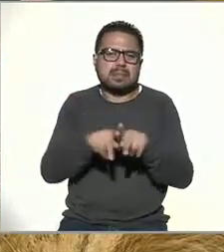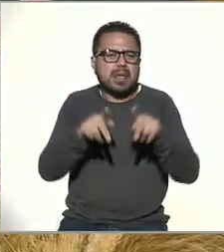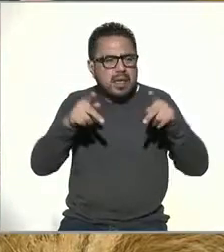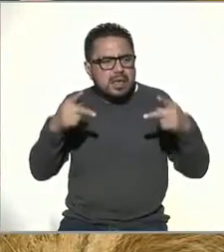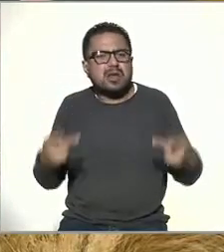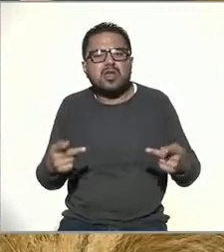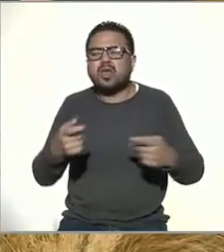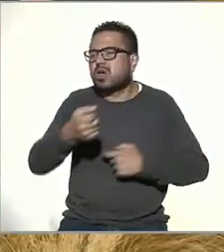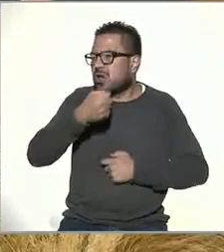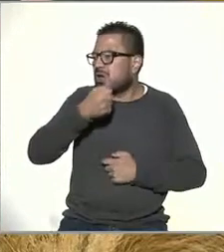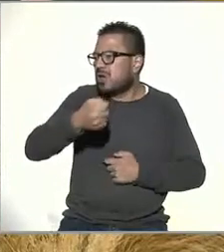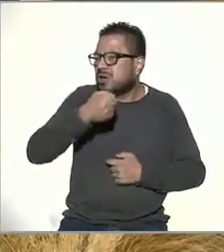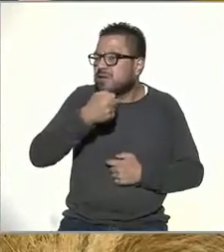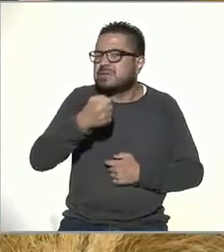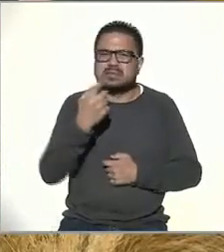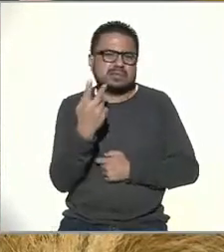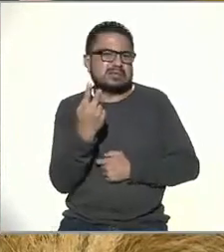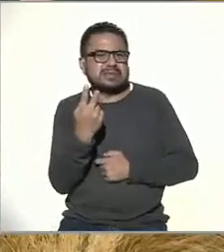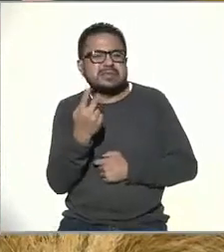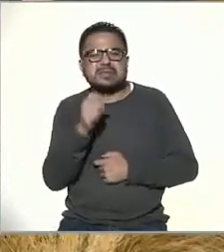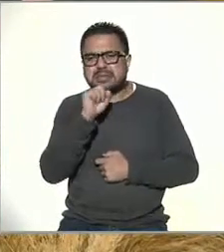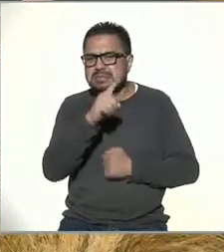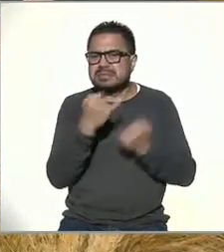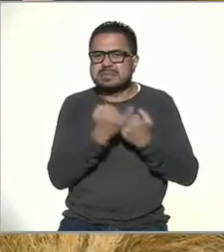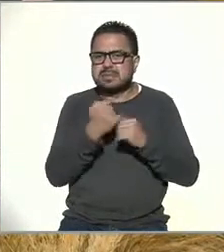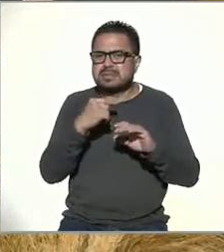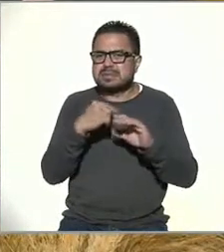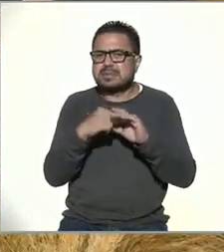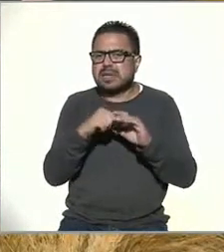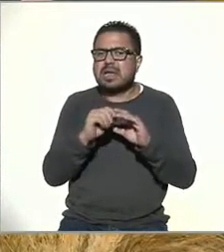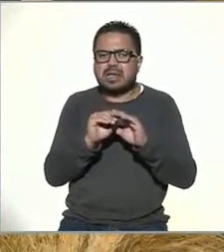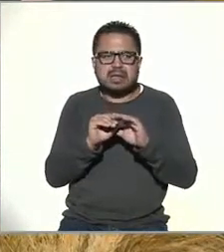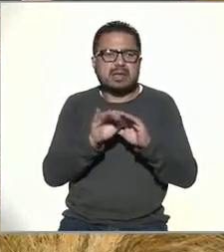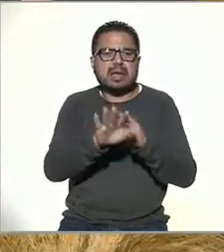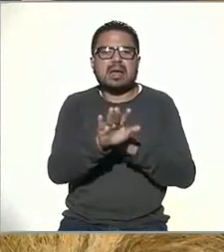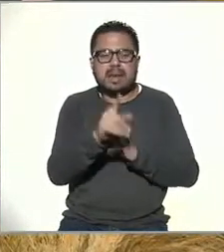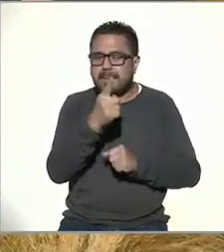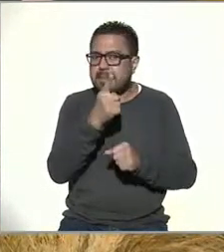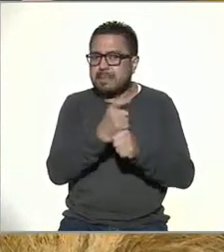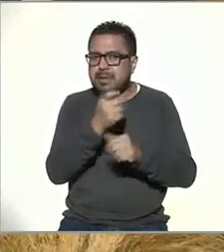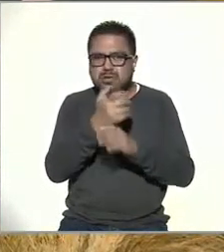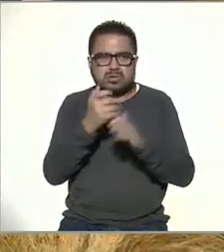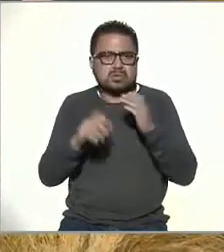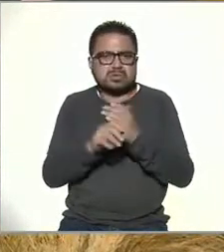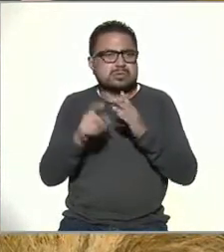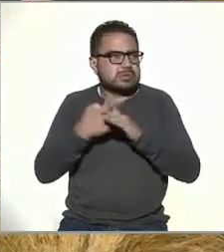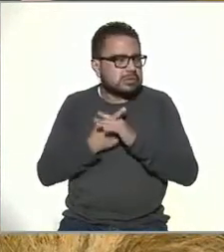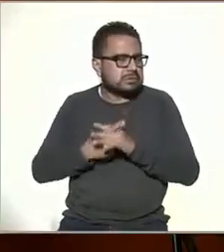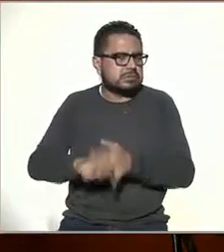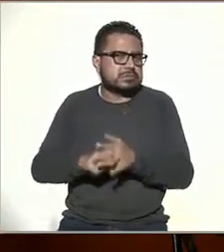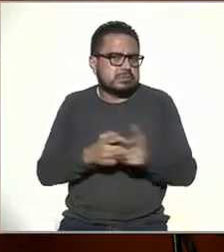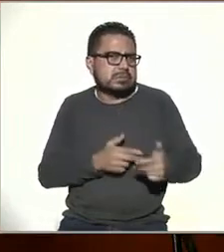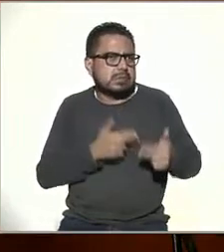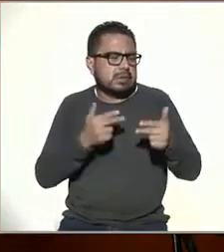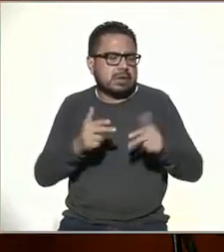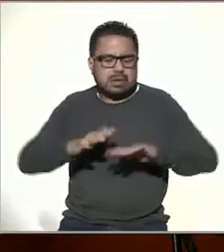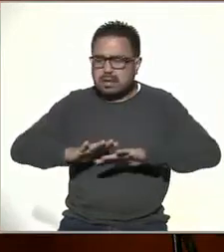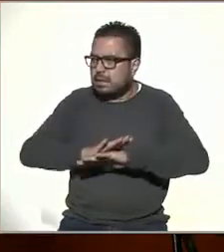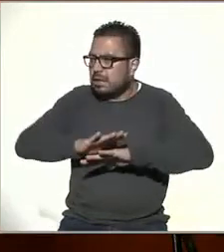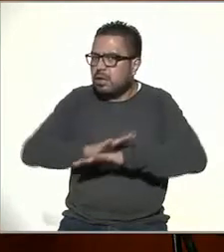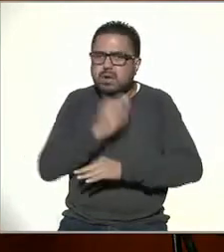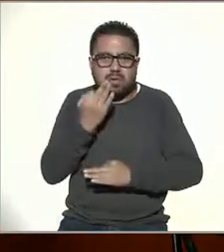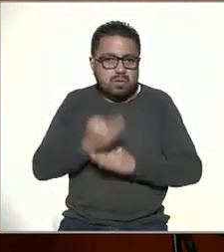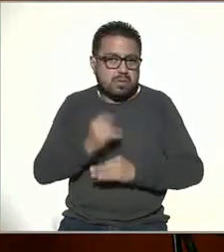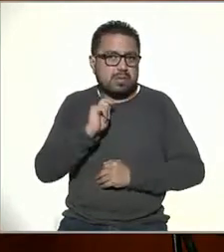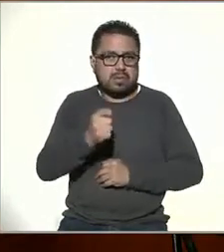la prensa. El mismo correo postal con el email. De hecho, fue el de los primeros elementos que empezó a generar esta revolución que hoy